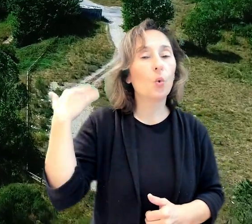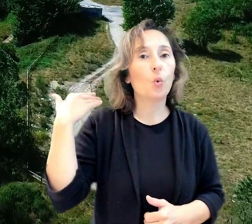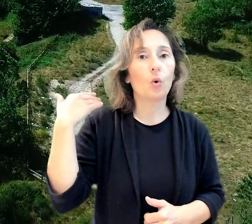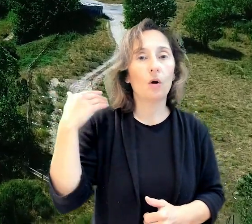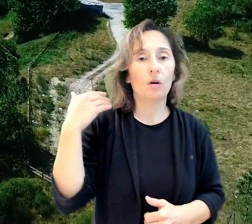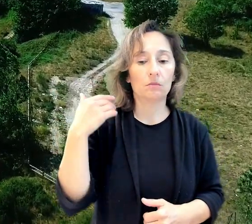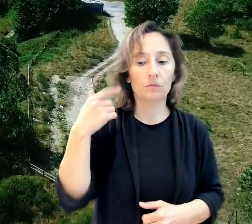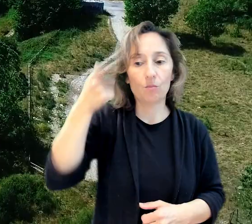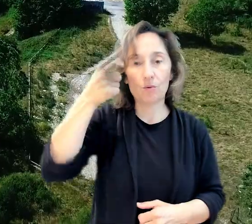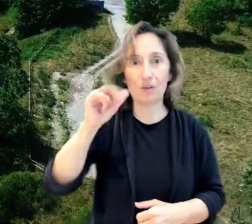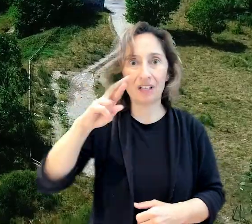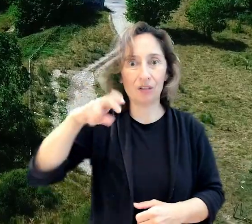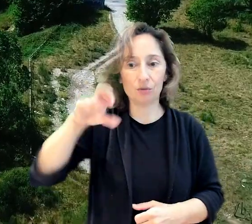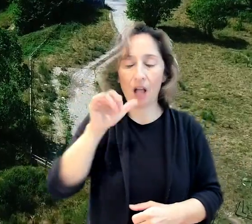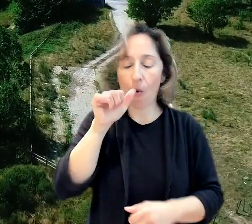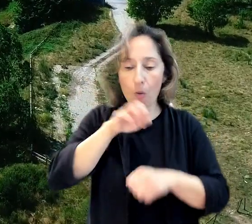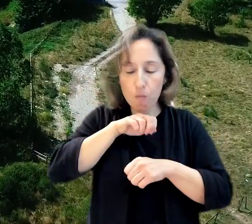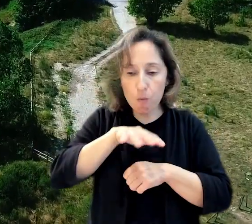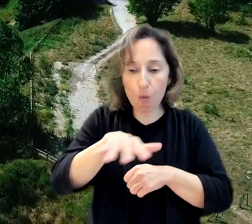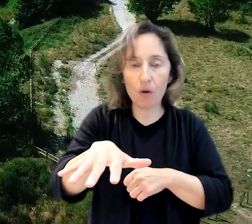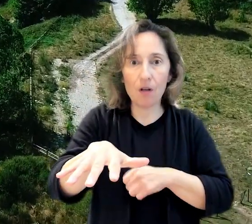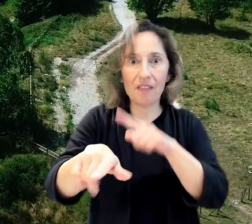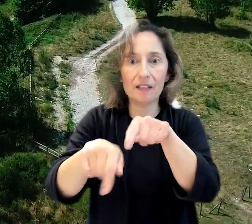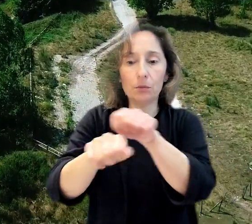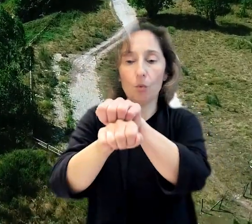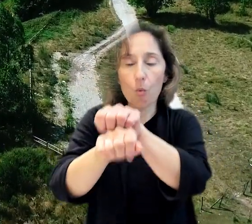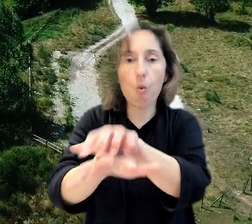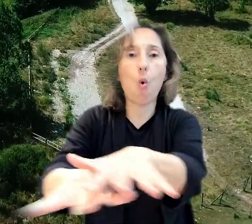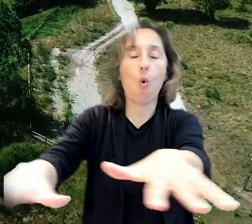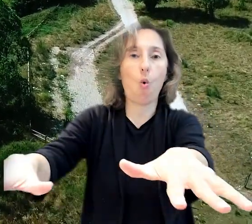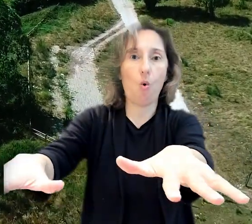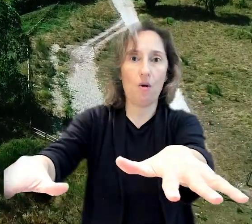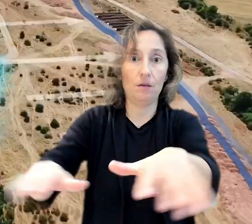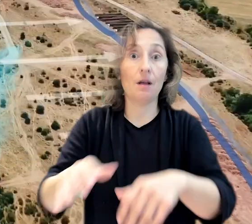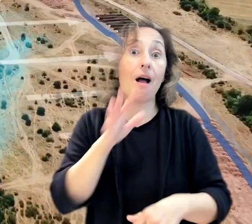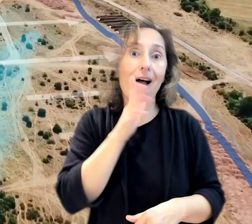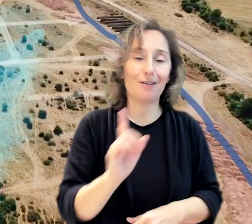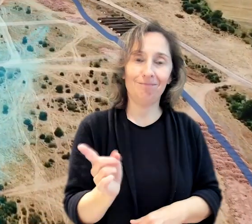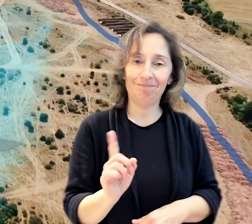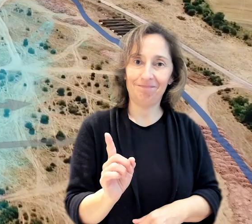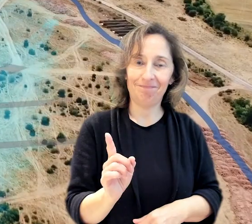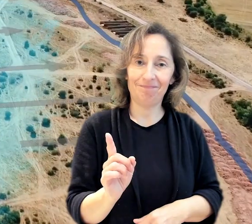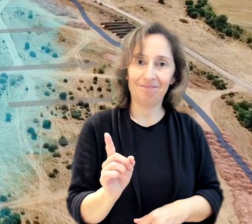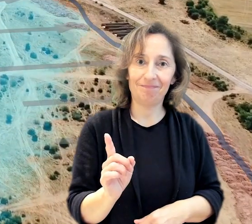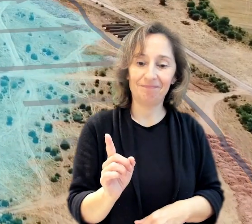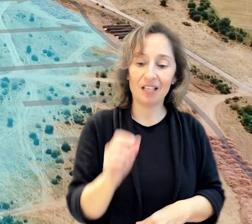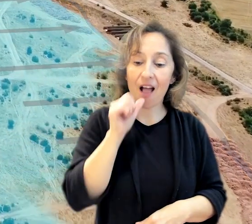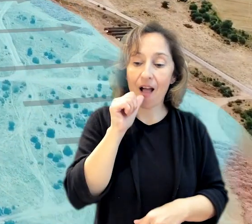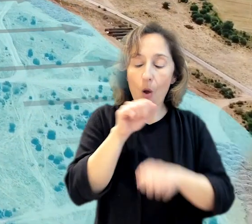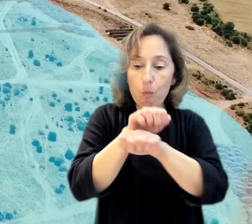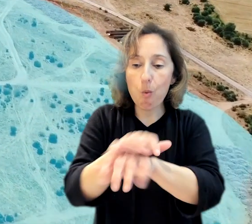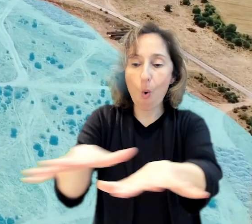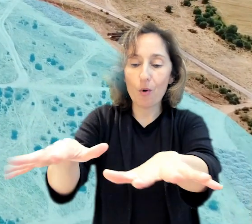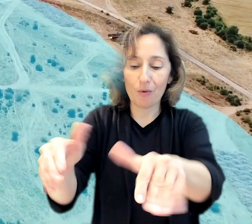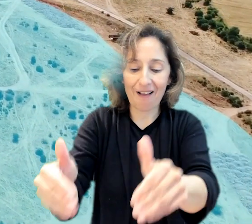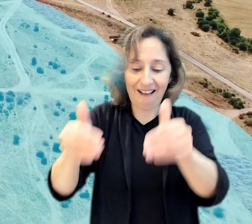Antes pasaba todo el cañón de agua por Reynosa y al llegar a la desembocadura se hacía un balsón. Ahora ya no. Yo ese